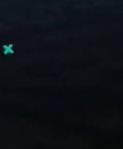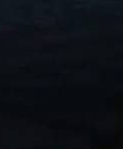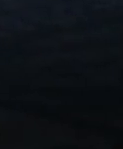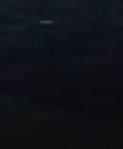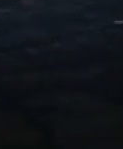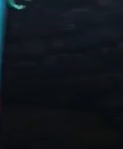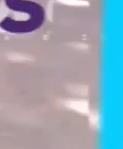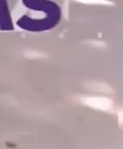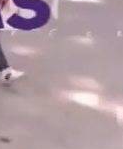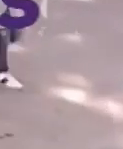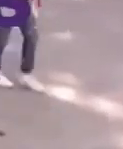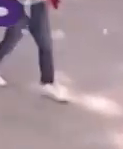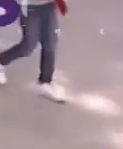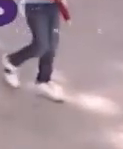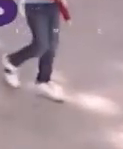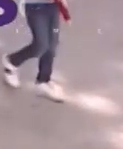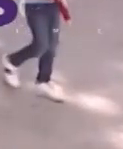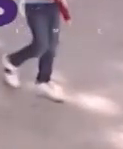Regresamos.